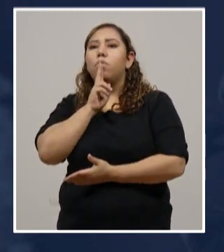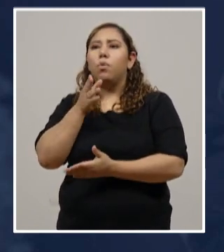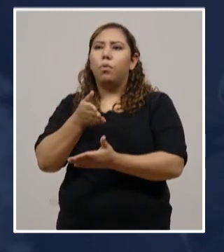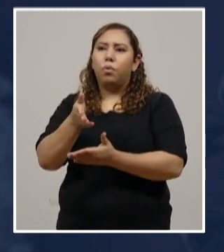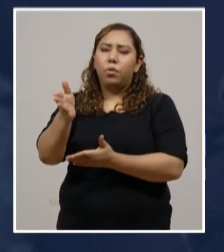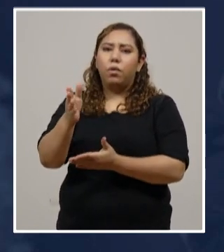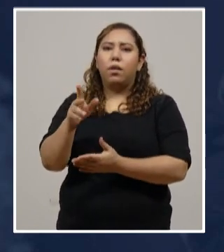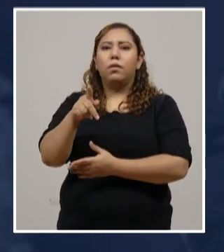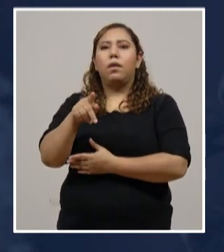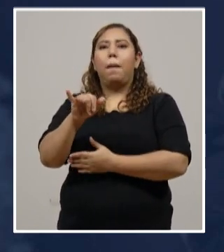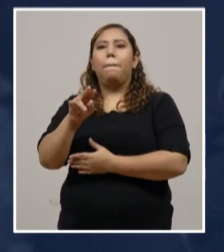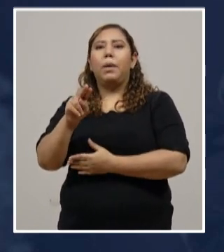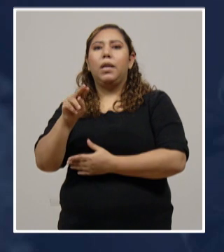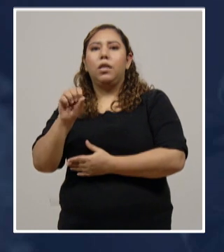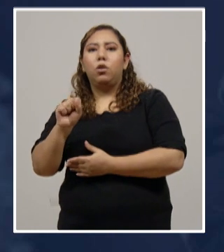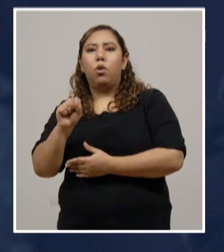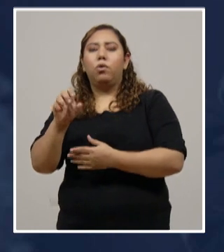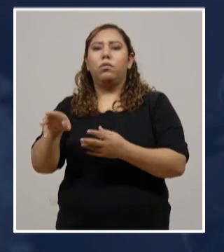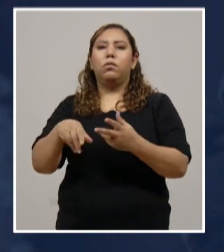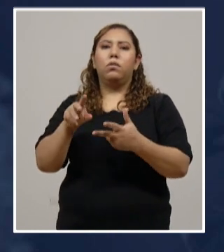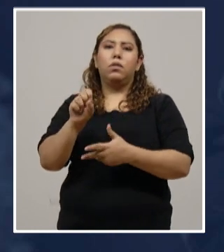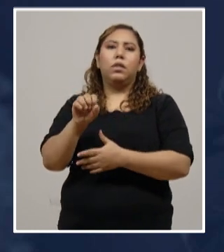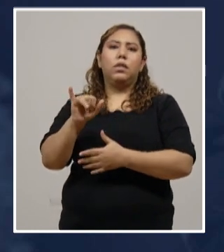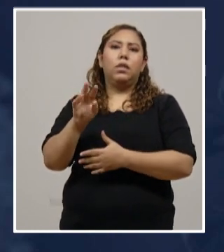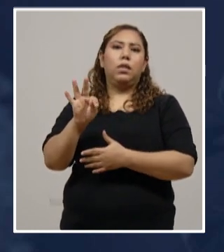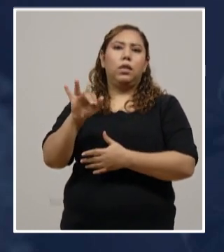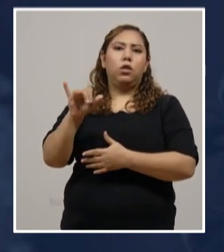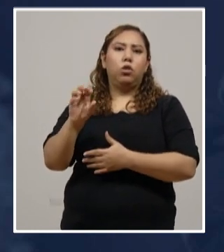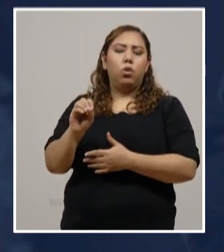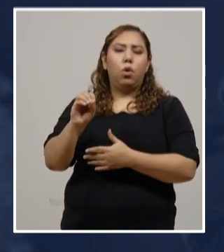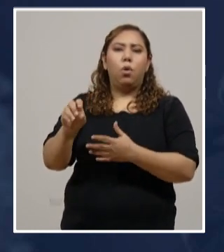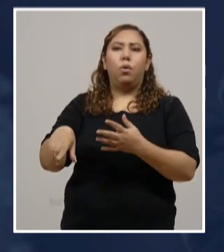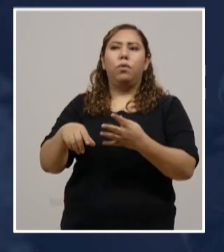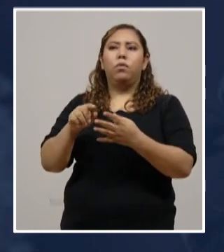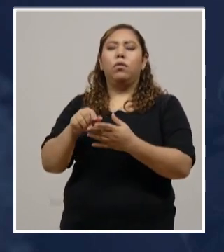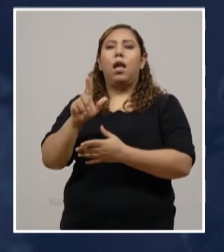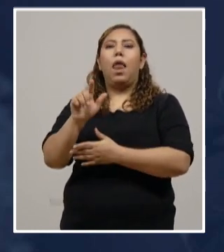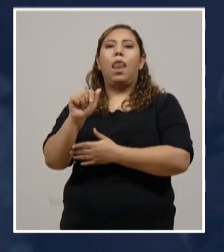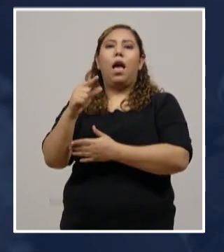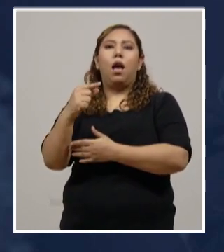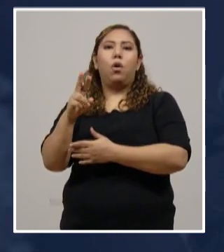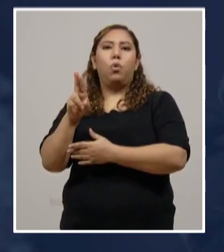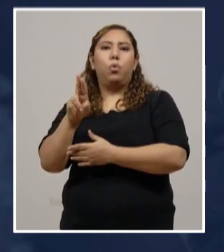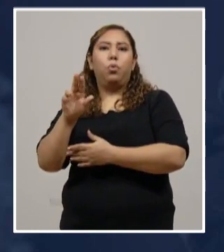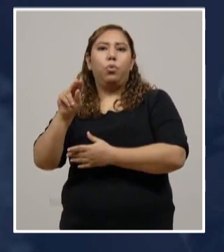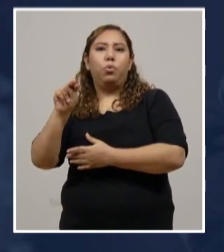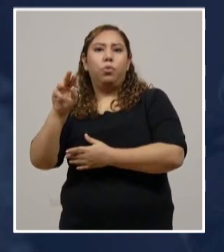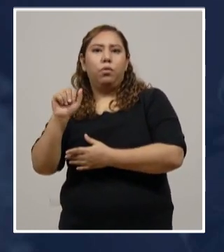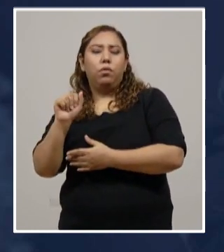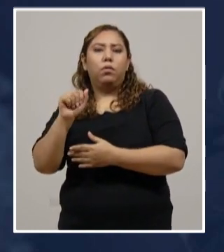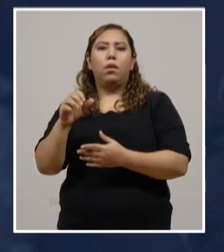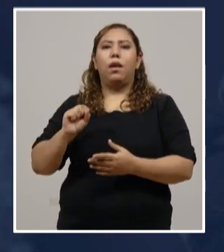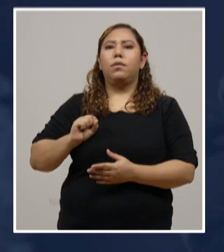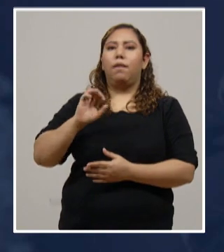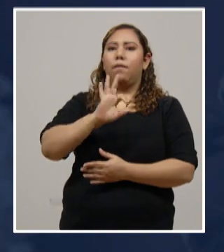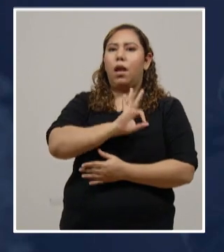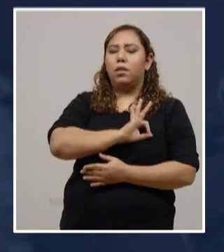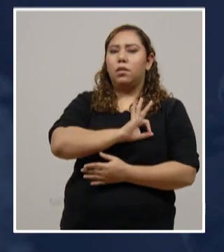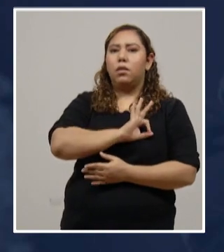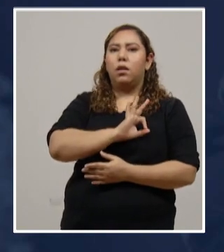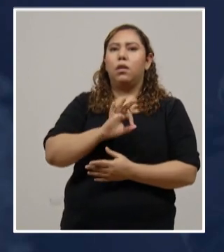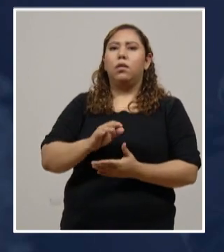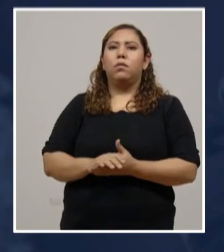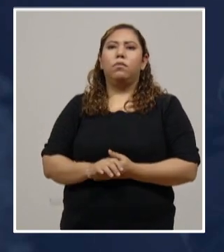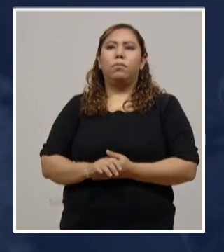Los Pinos, El Sitio, Colonia Ojo de Agua, Colonia La Laguna, Colonia Canadá, San Francisco, Malalaja,